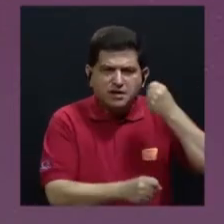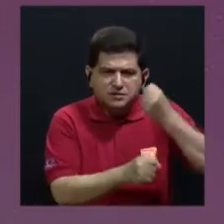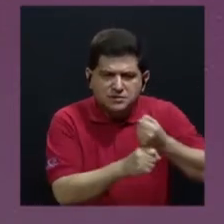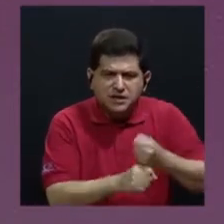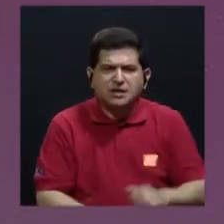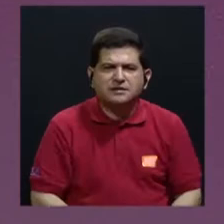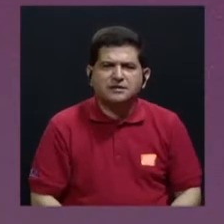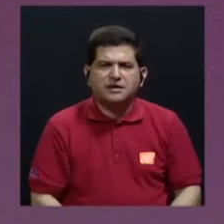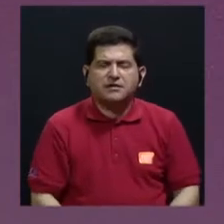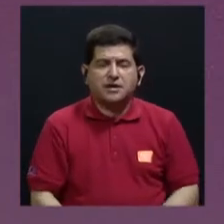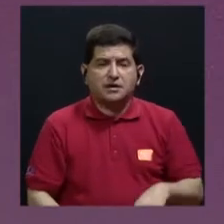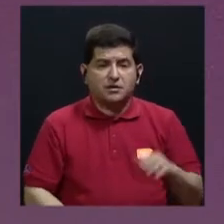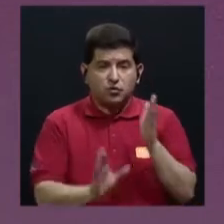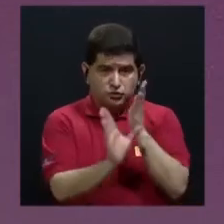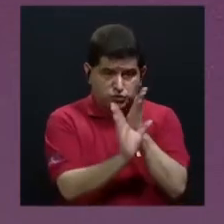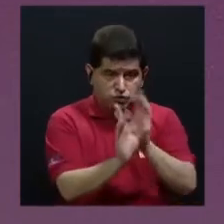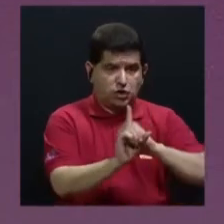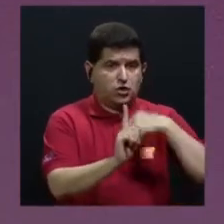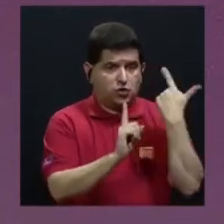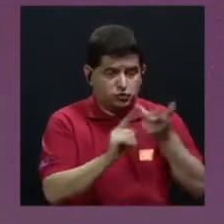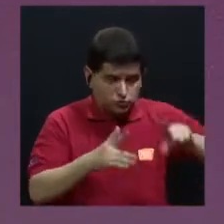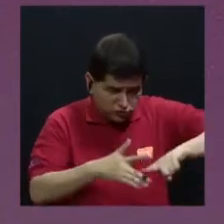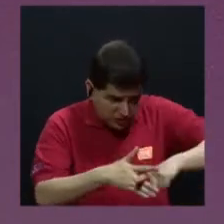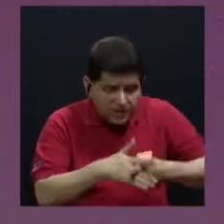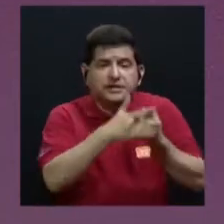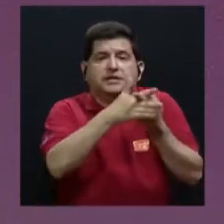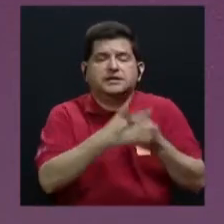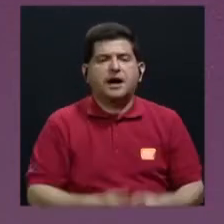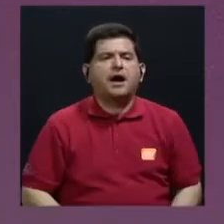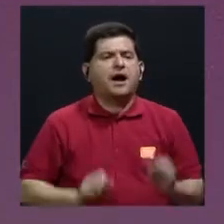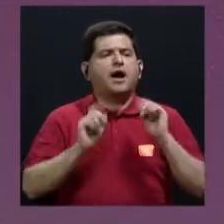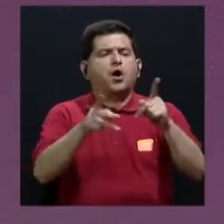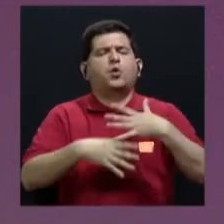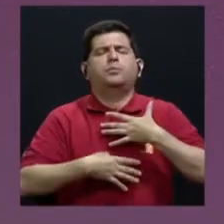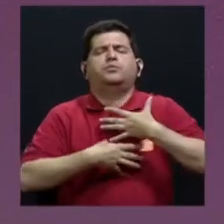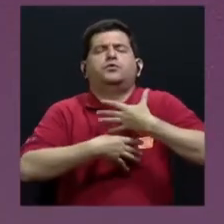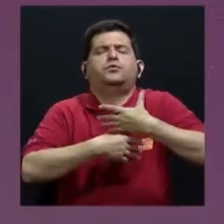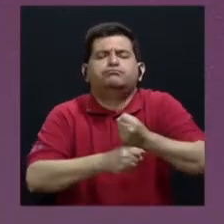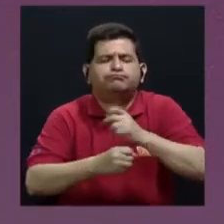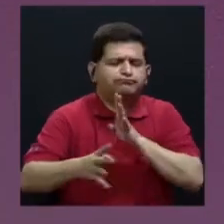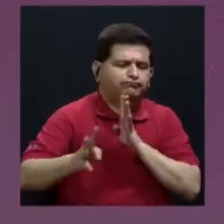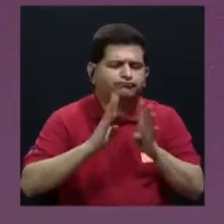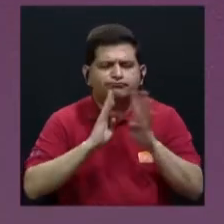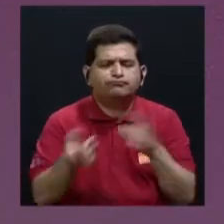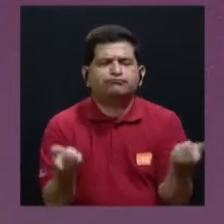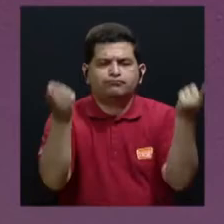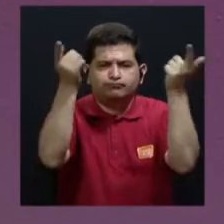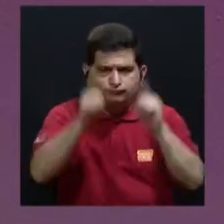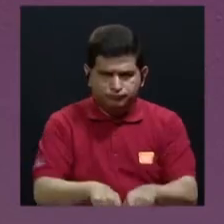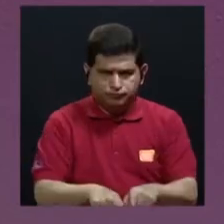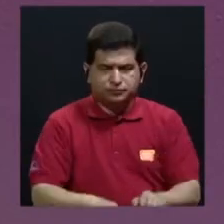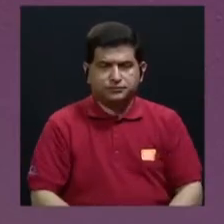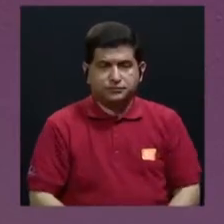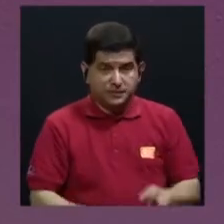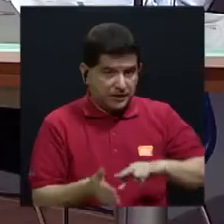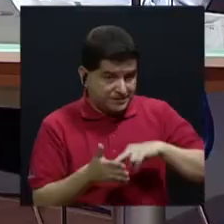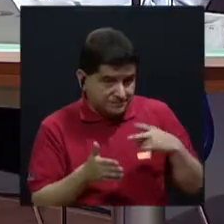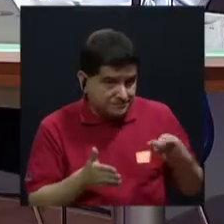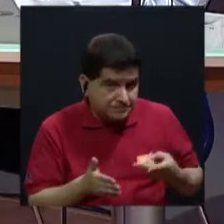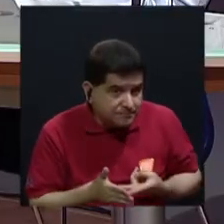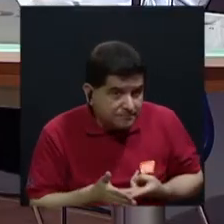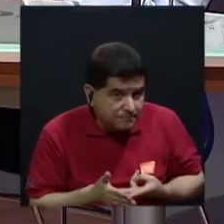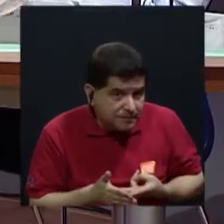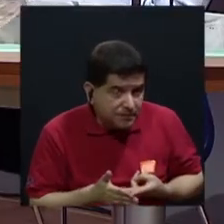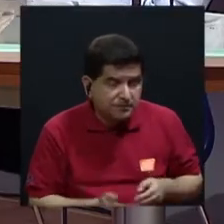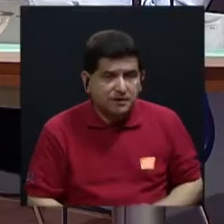principalmente en el trabajo psicosocial que se inició con ellas, un espacio de confianza para poder hablar de lo sucedido. Quiere decir, Débora, que